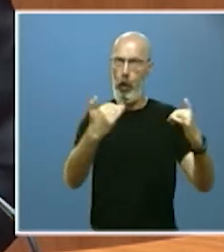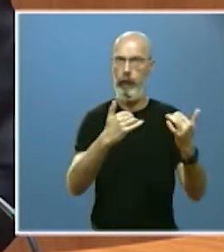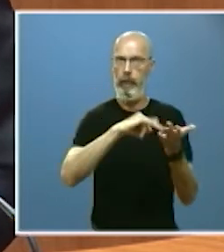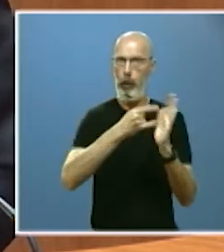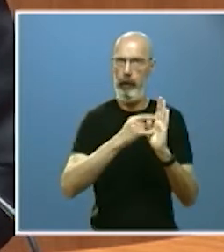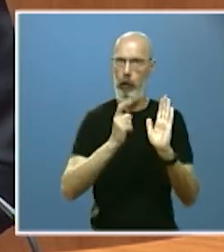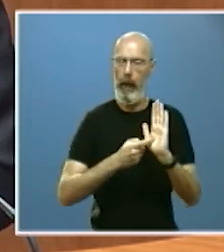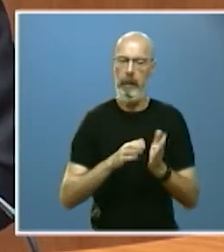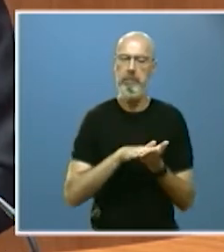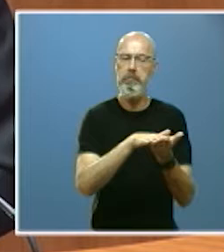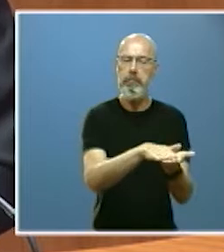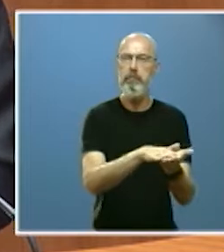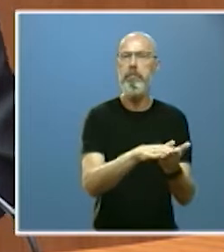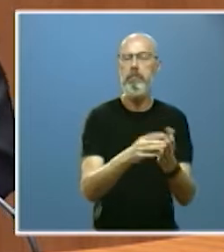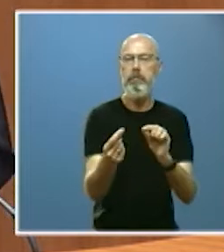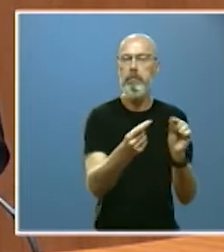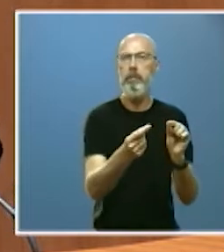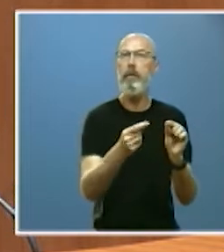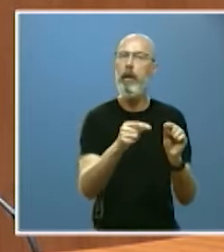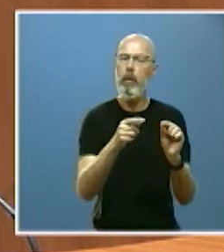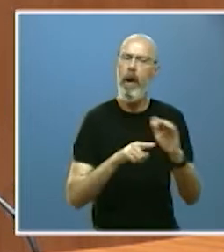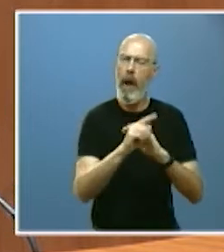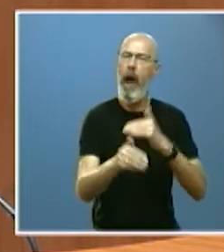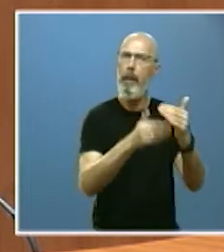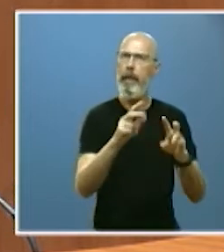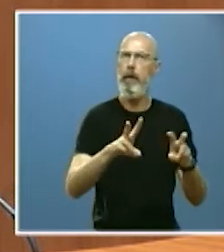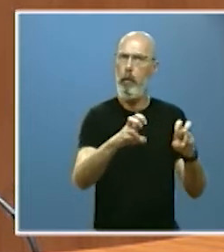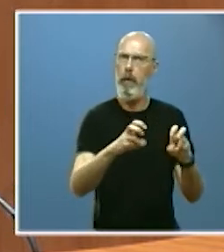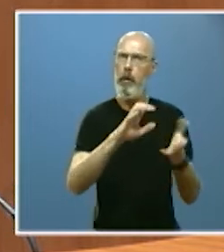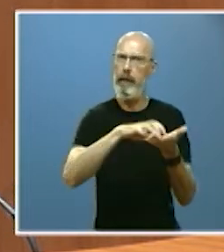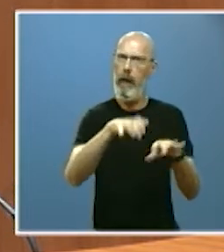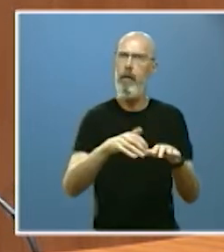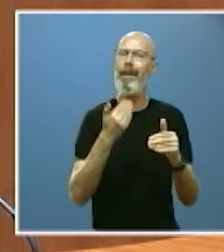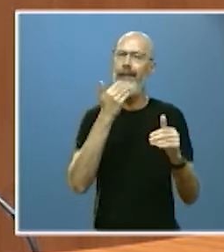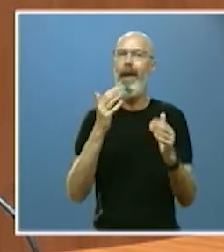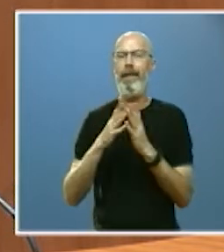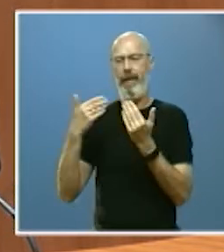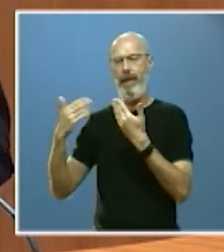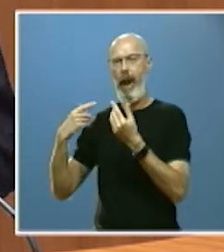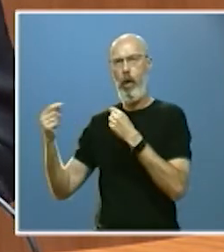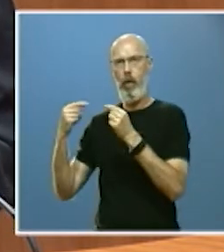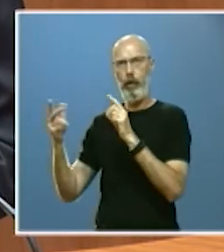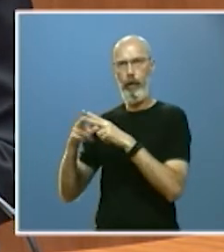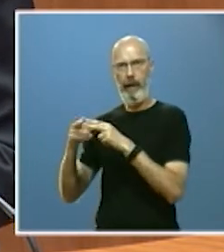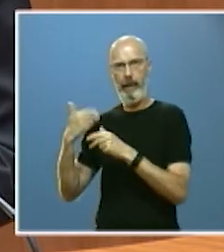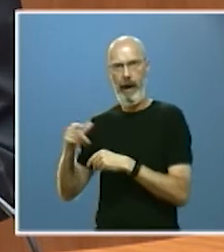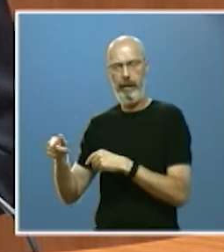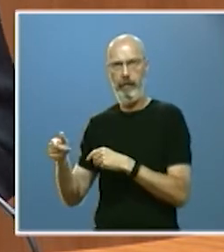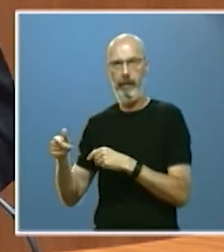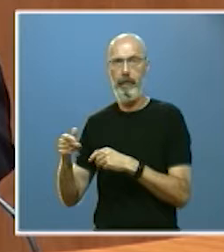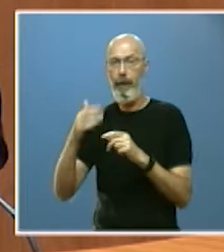será un nuevo avance que impulsaremos en Castilla y León de la mano del diálogo social su filosofía pone en relación